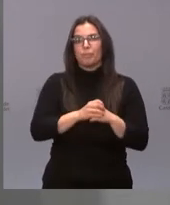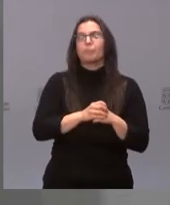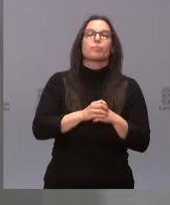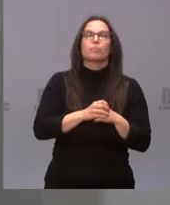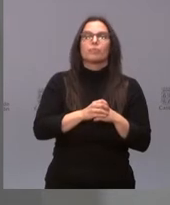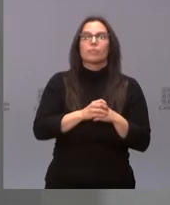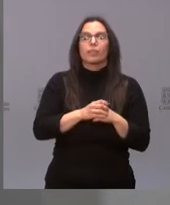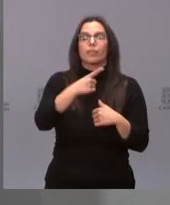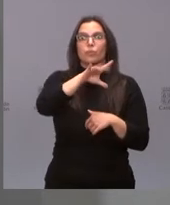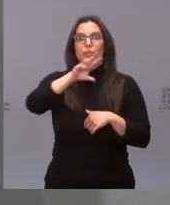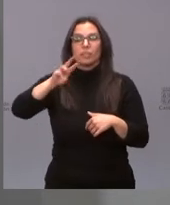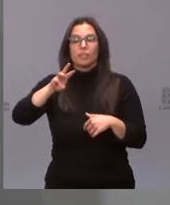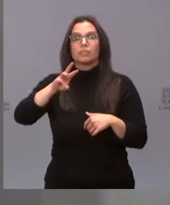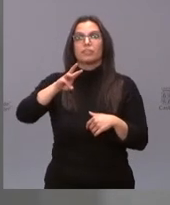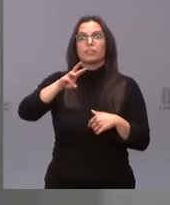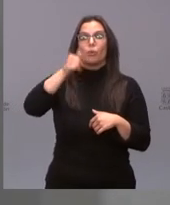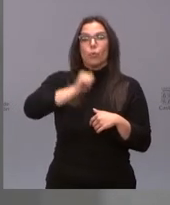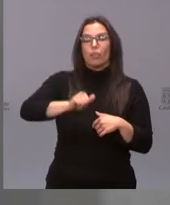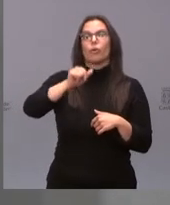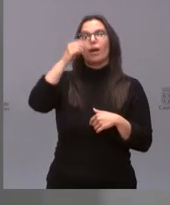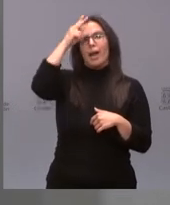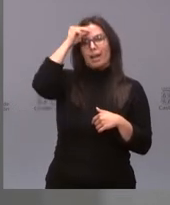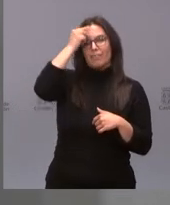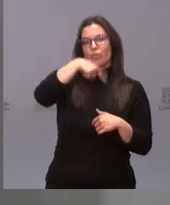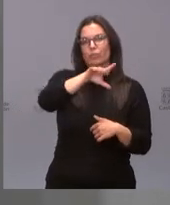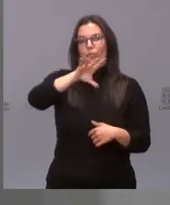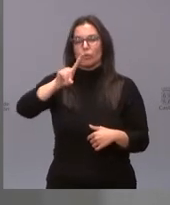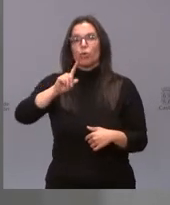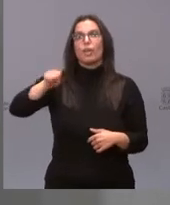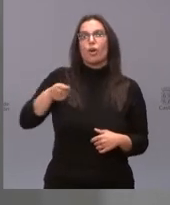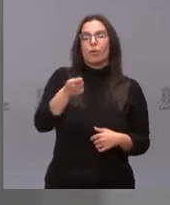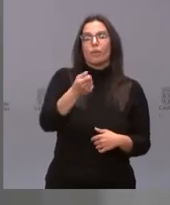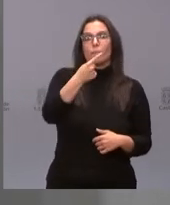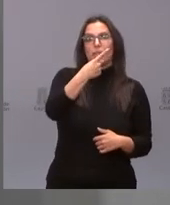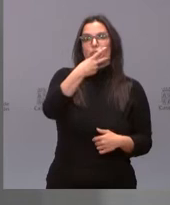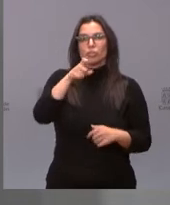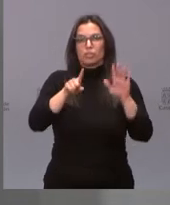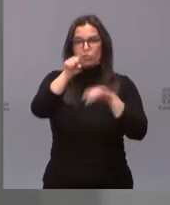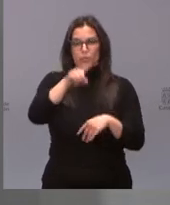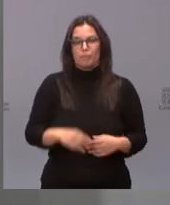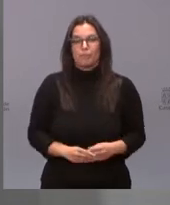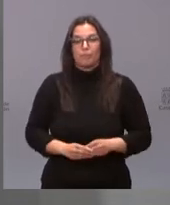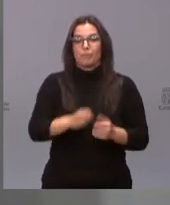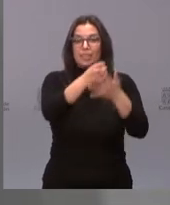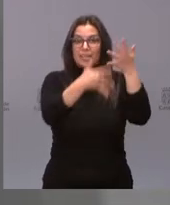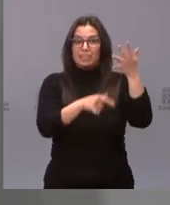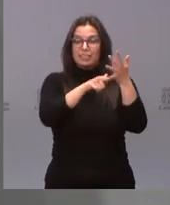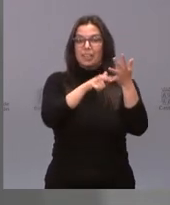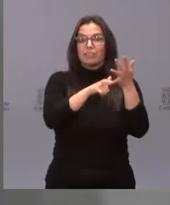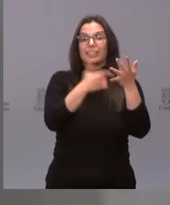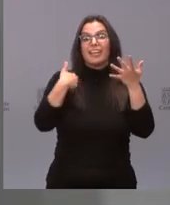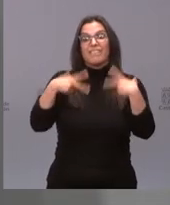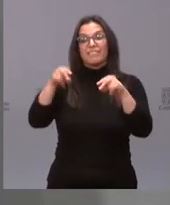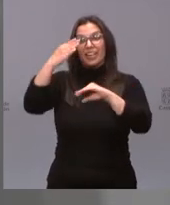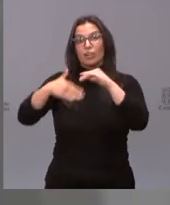Guardo 153, Arevalo 151 y Olmedo 1.261. De esta lista salen los municipios